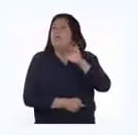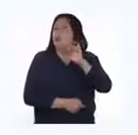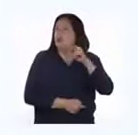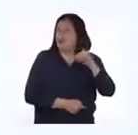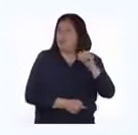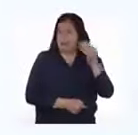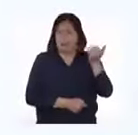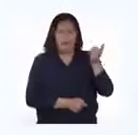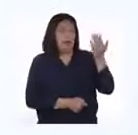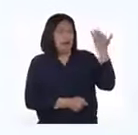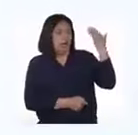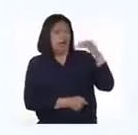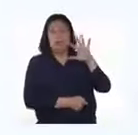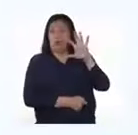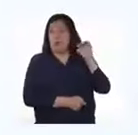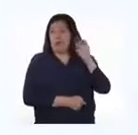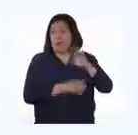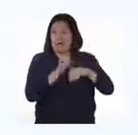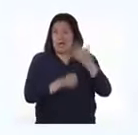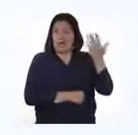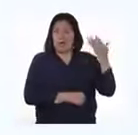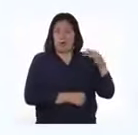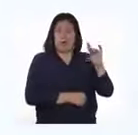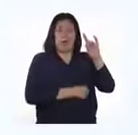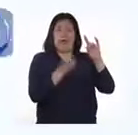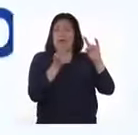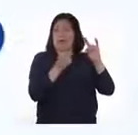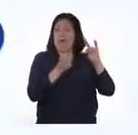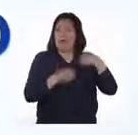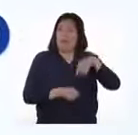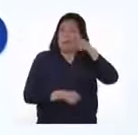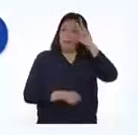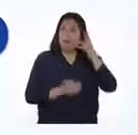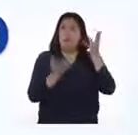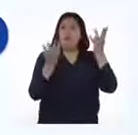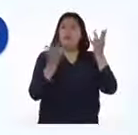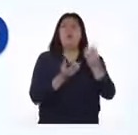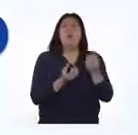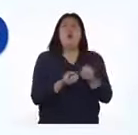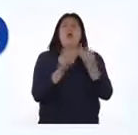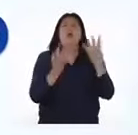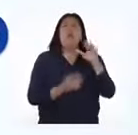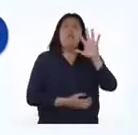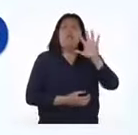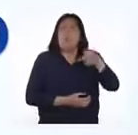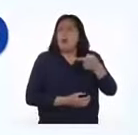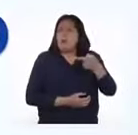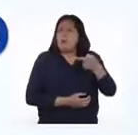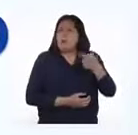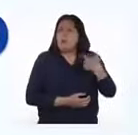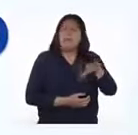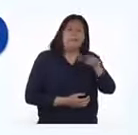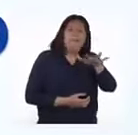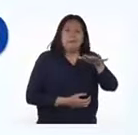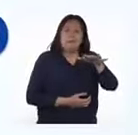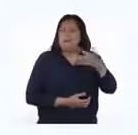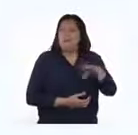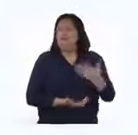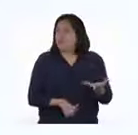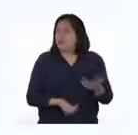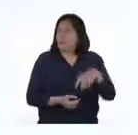unos 50 años la población total de vicuñas en nuestro país llegaba apenas a unos 5.000 ejemplares aproximadamente.